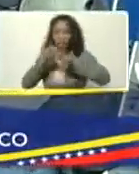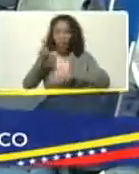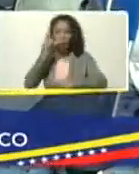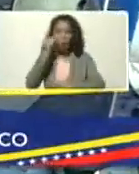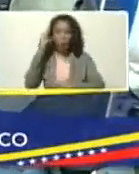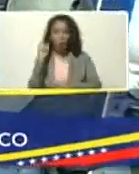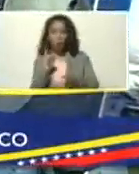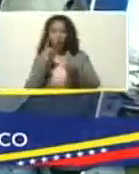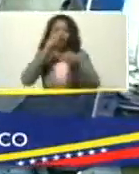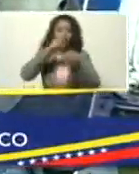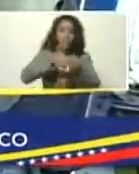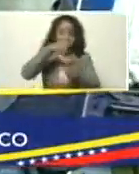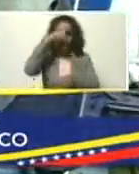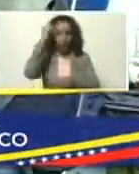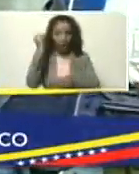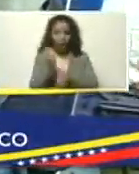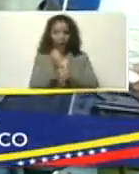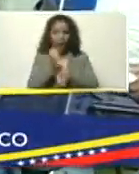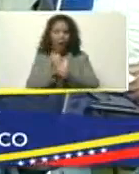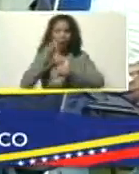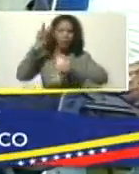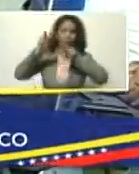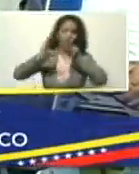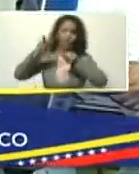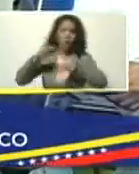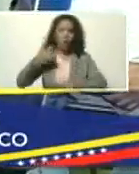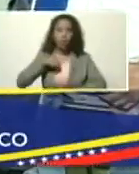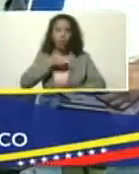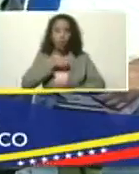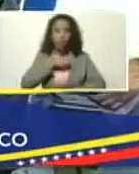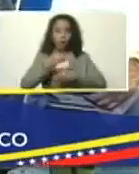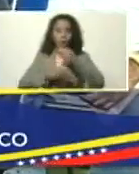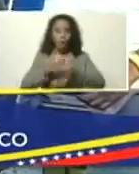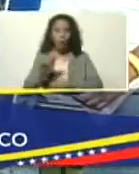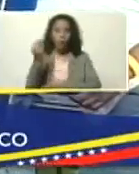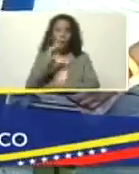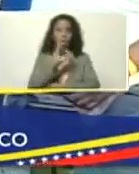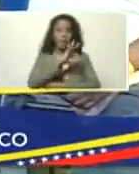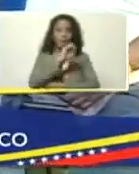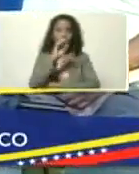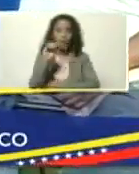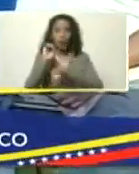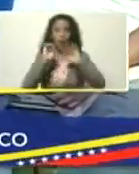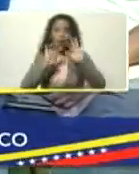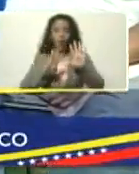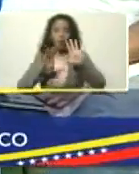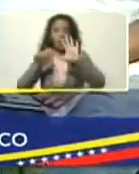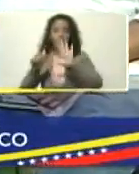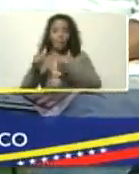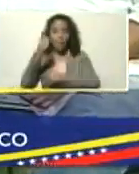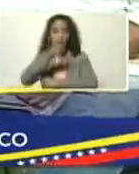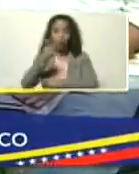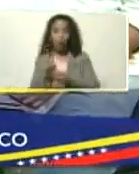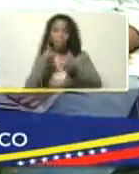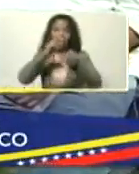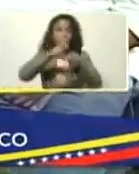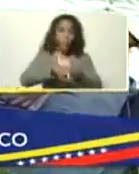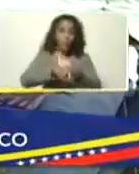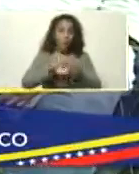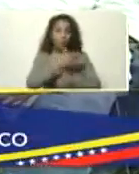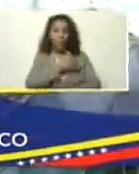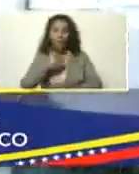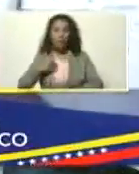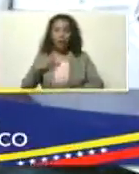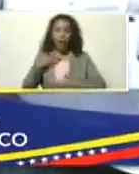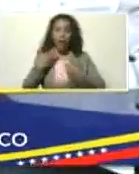inscribieran sus trabajos, sus ponencias, nosotros tuvimos más de 396 personas inscritas con el deseo de